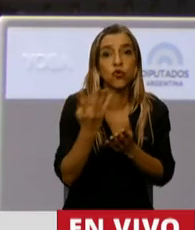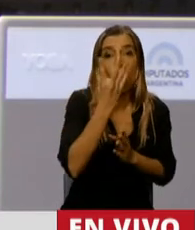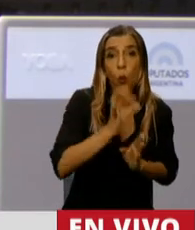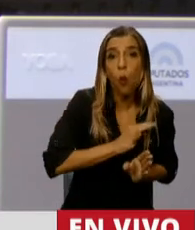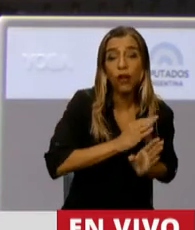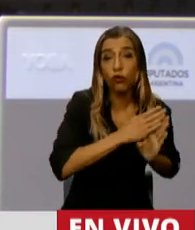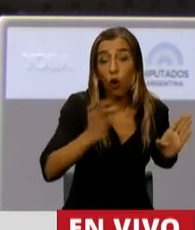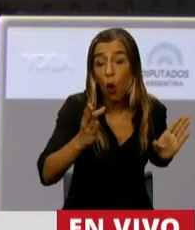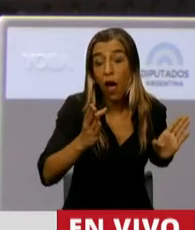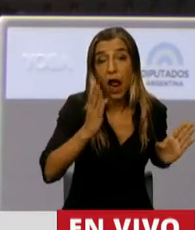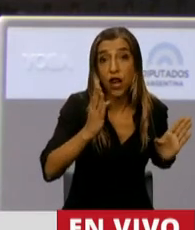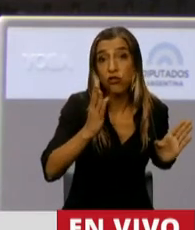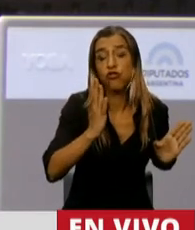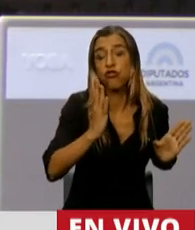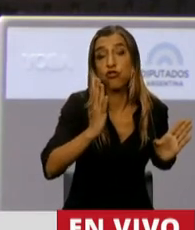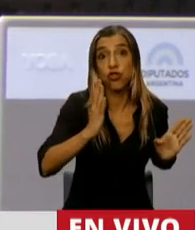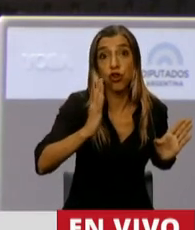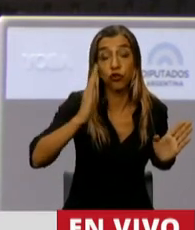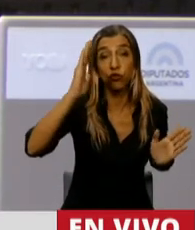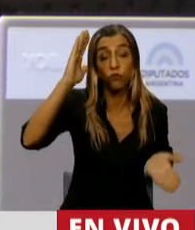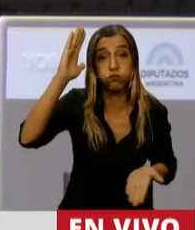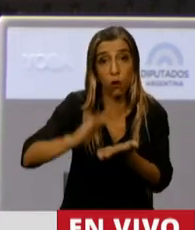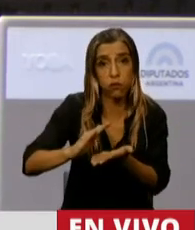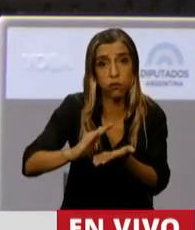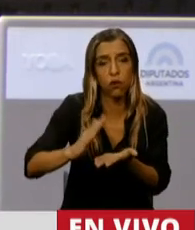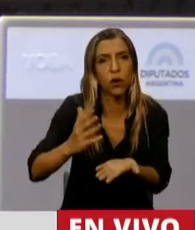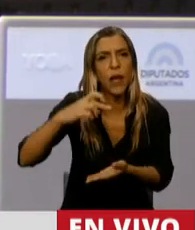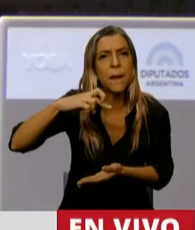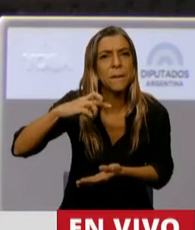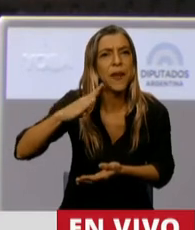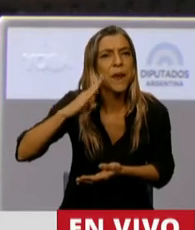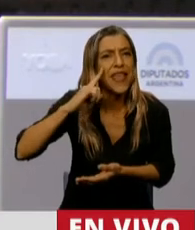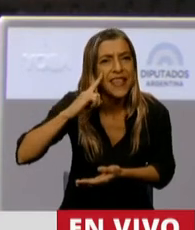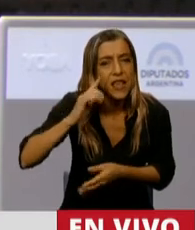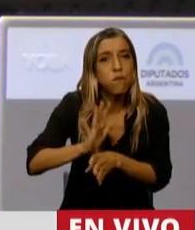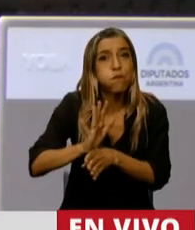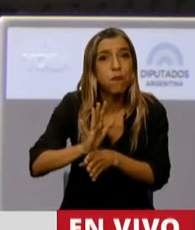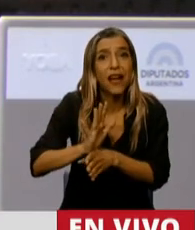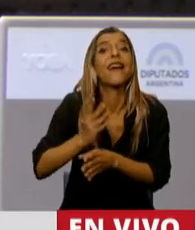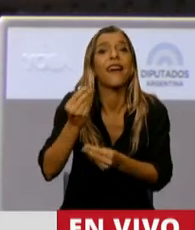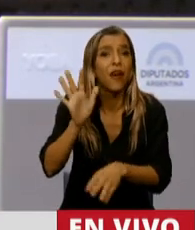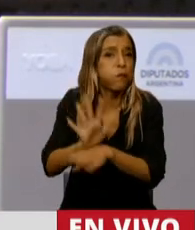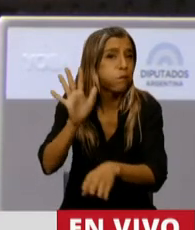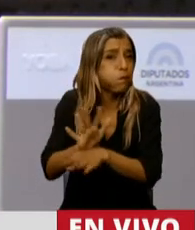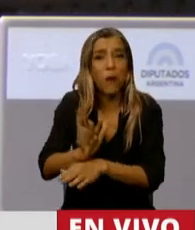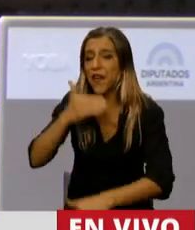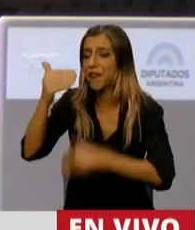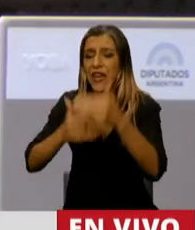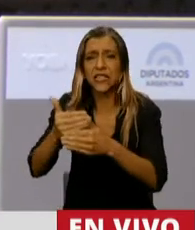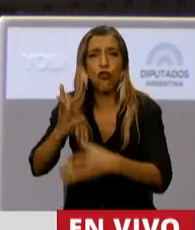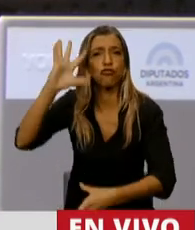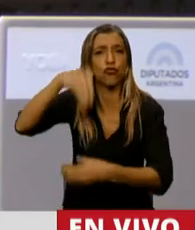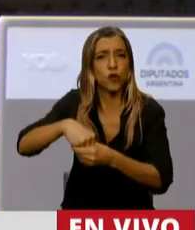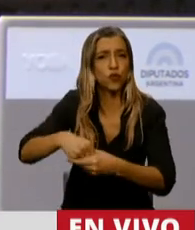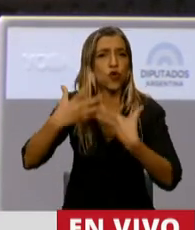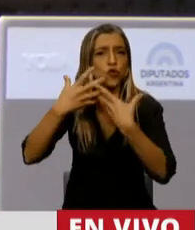fueron capaces de generar en la caída del PBI. El PBI es desarrollo, es inclusión, es educación, es